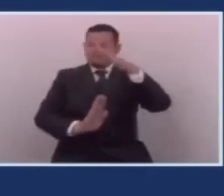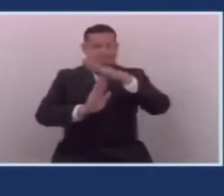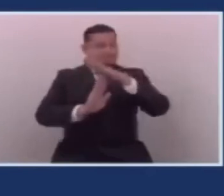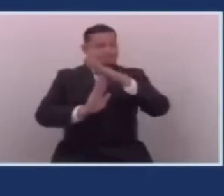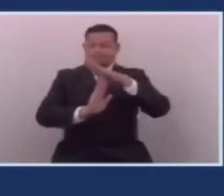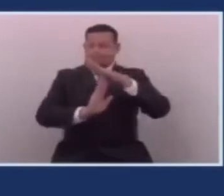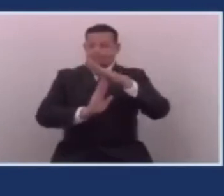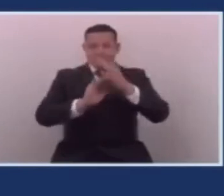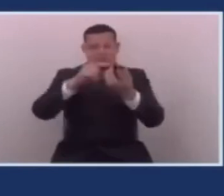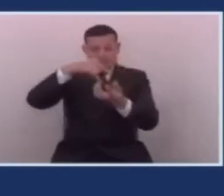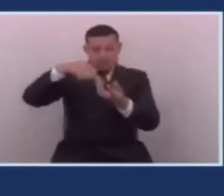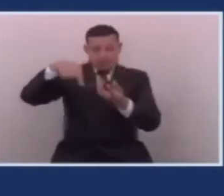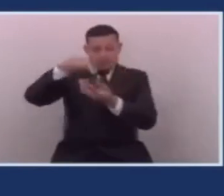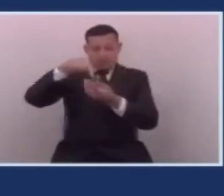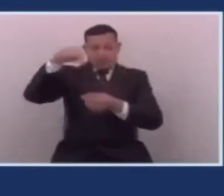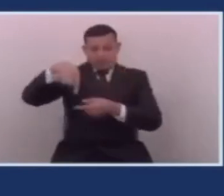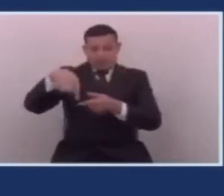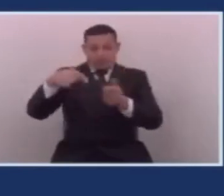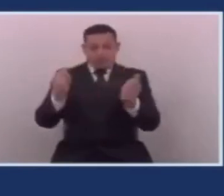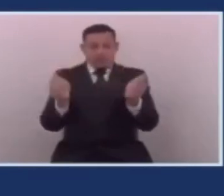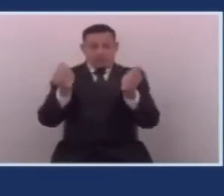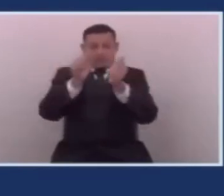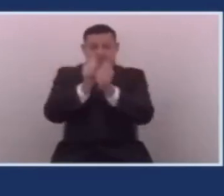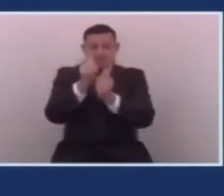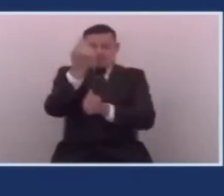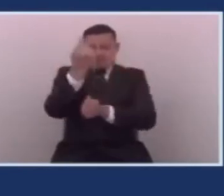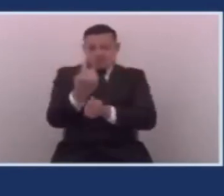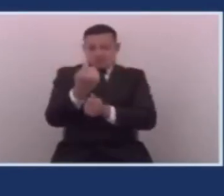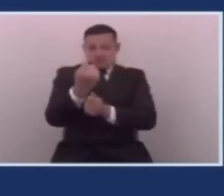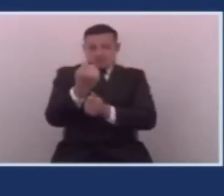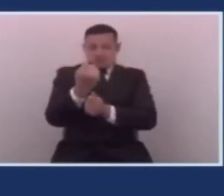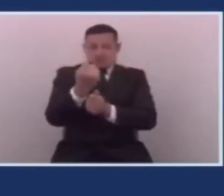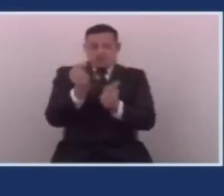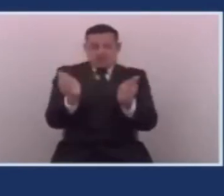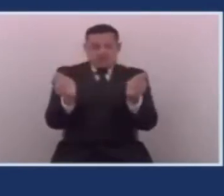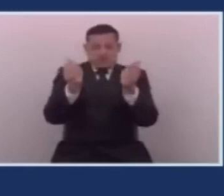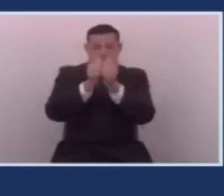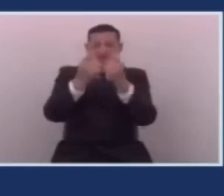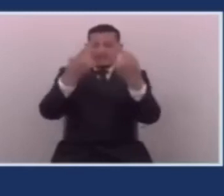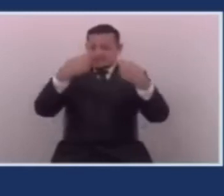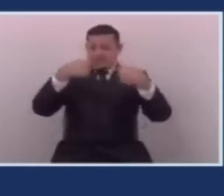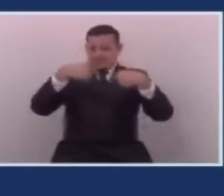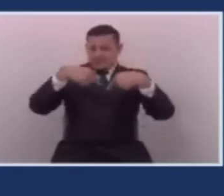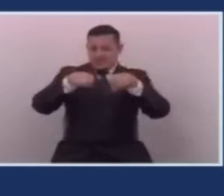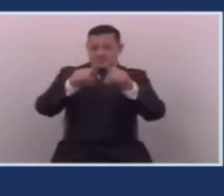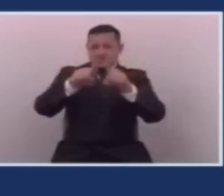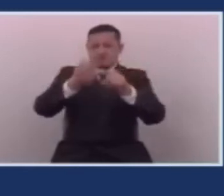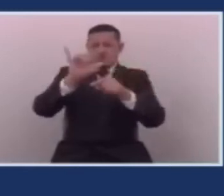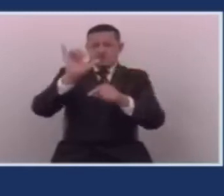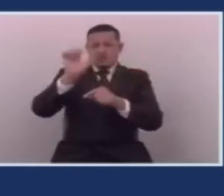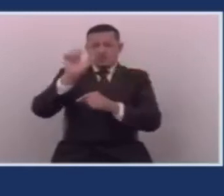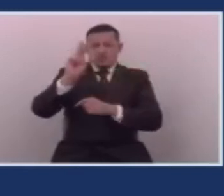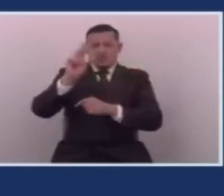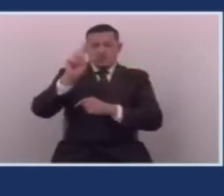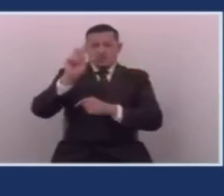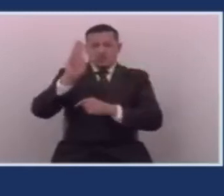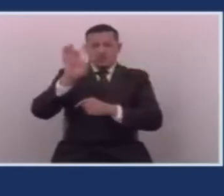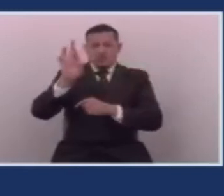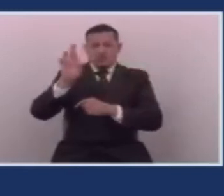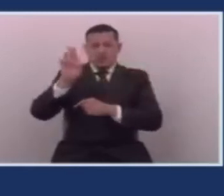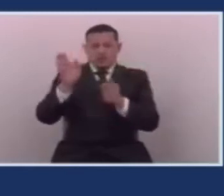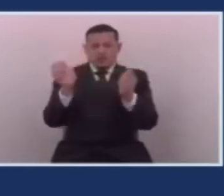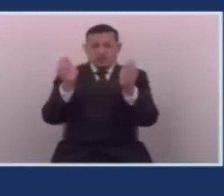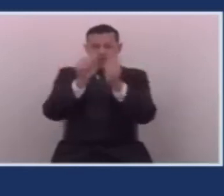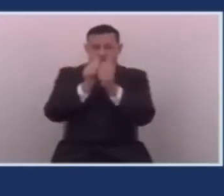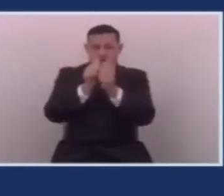Y ustedes, los youtubers que ahora nos acompañan y que esperamos que nos acompañen siempre para informar con la verdad, que nos